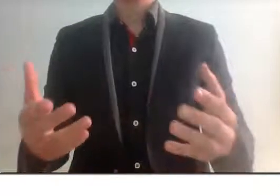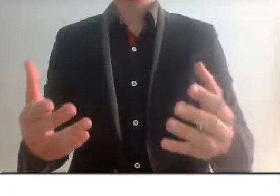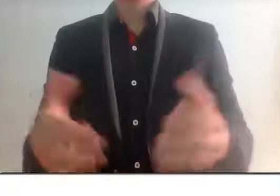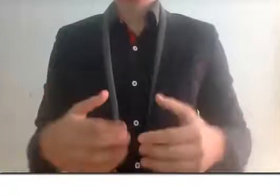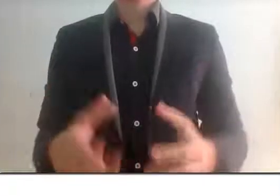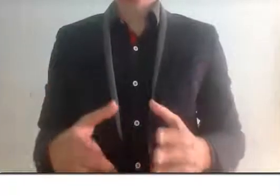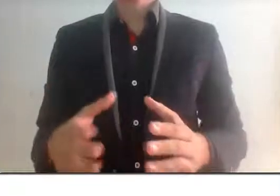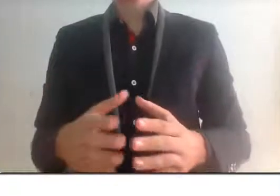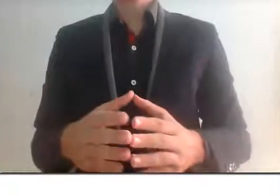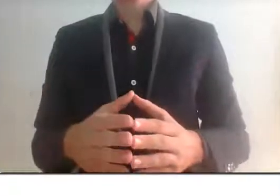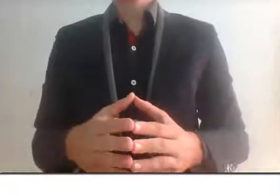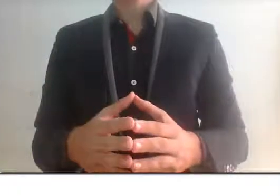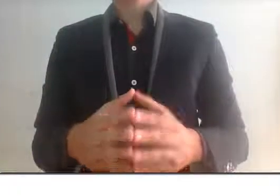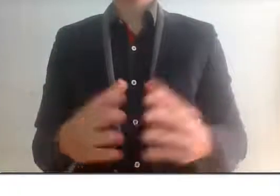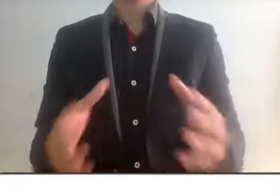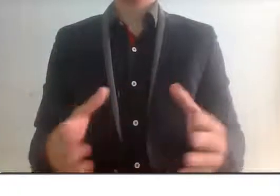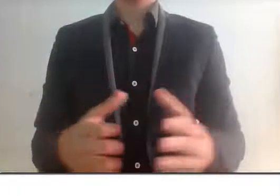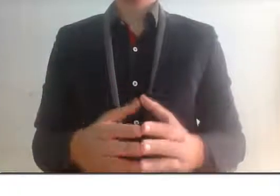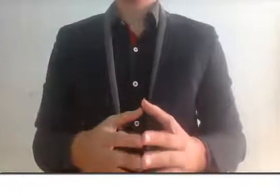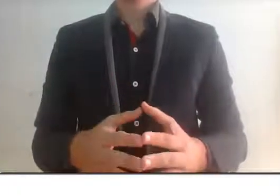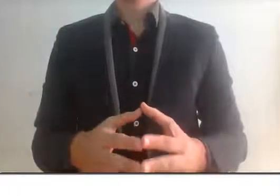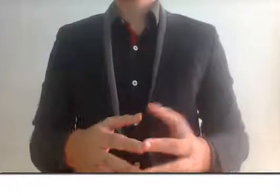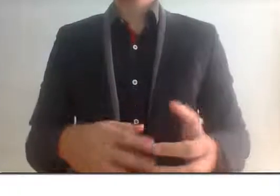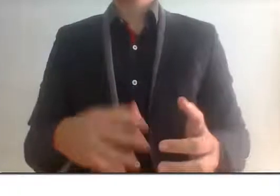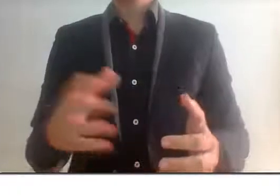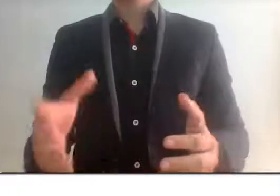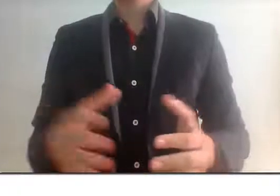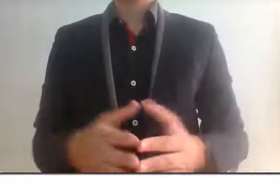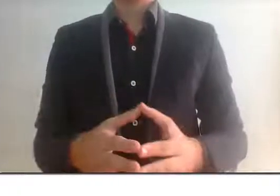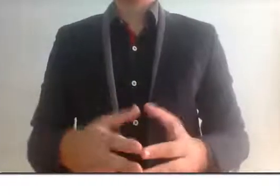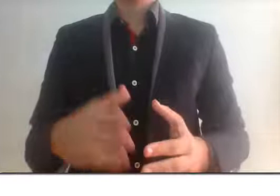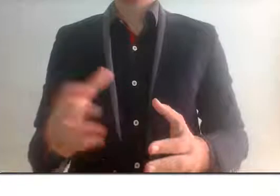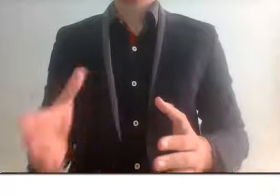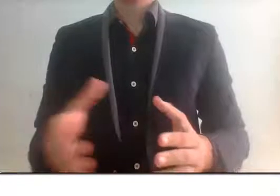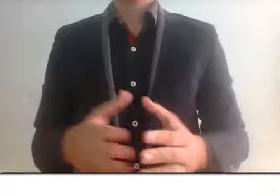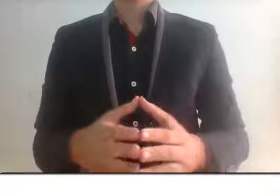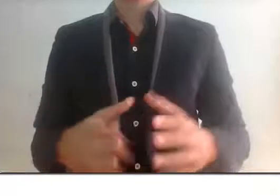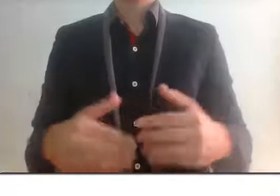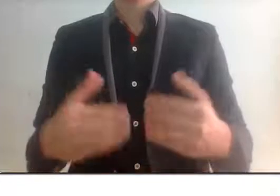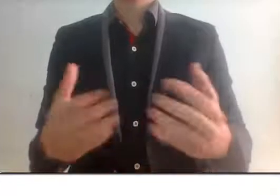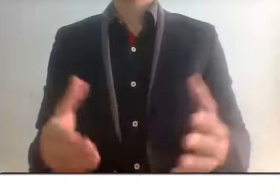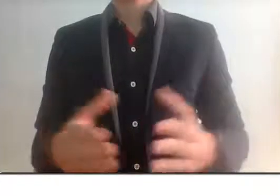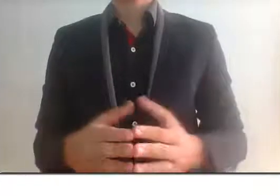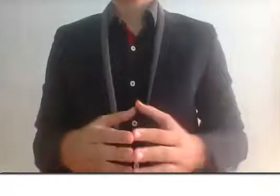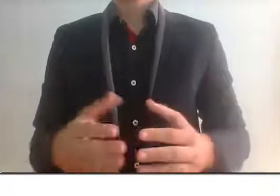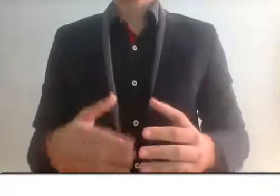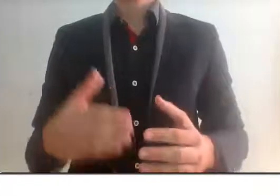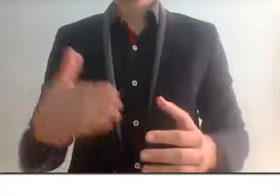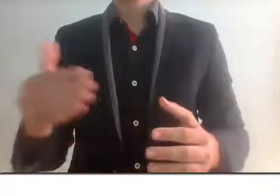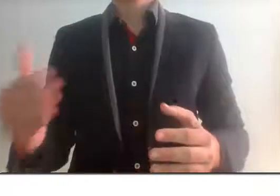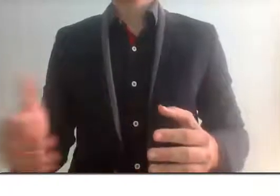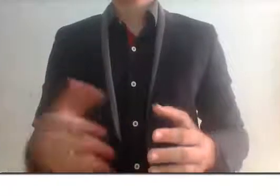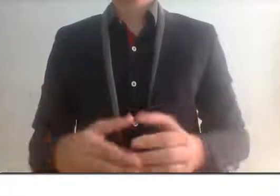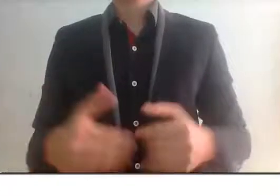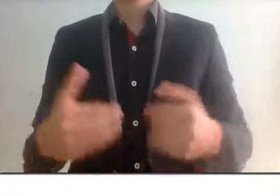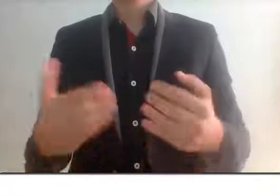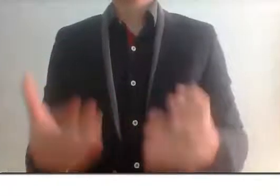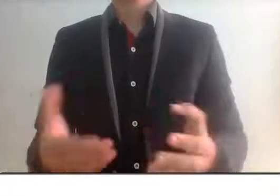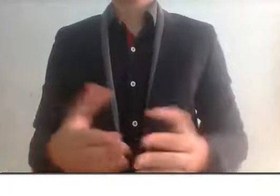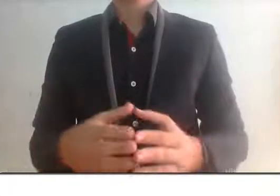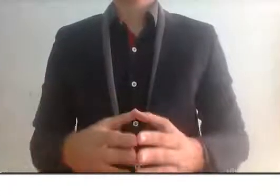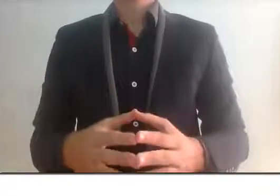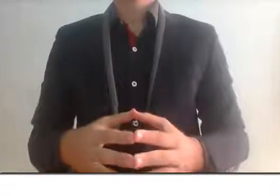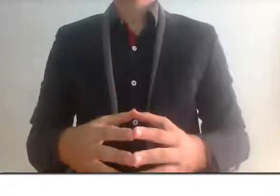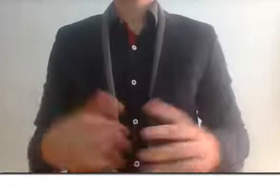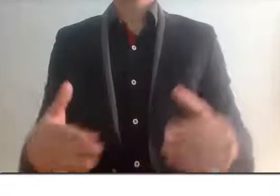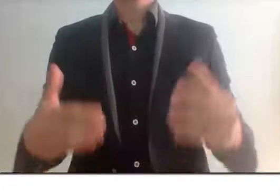virtuales necesitan de algo tan sencillo como es una laptop, una PC, como usted le quieran llamar, con conexión a internet. Y eso